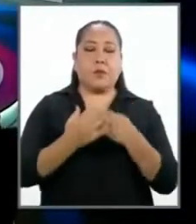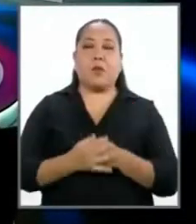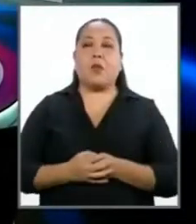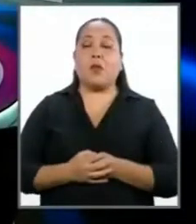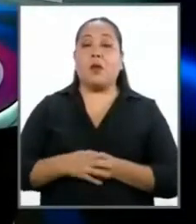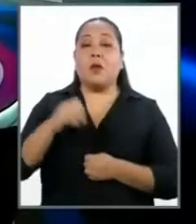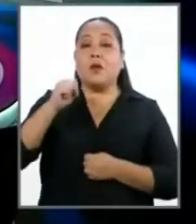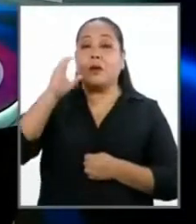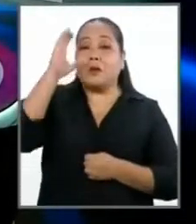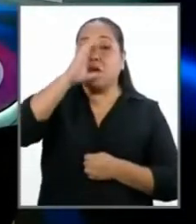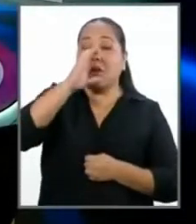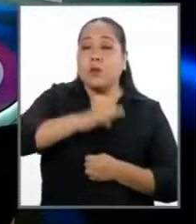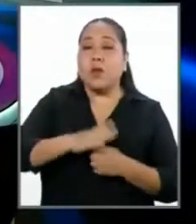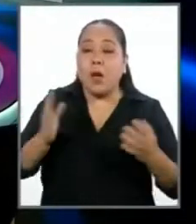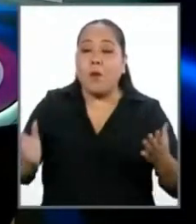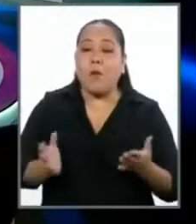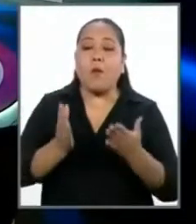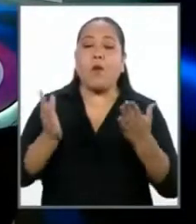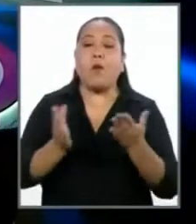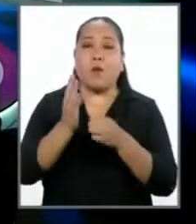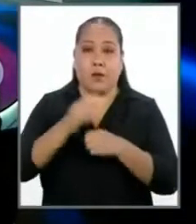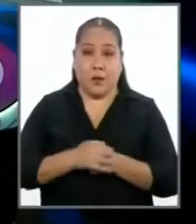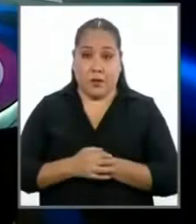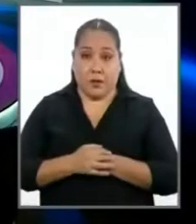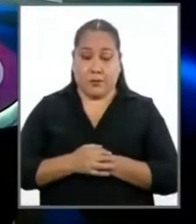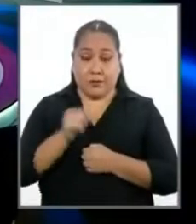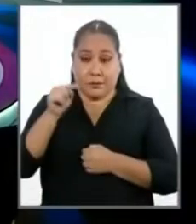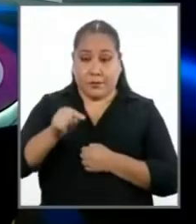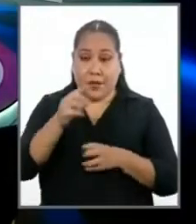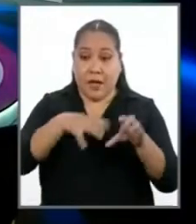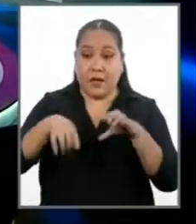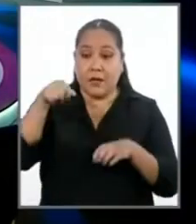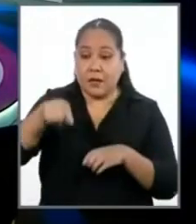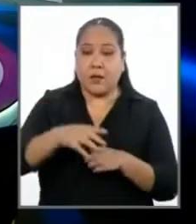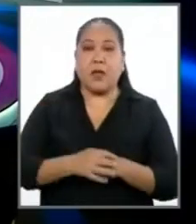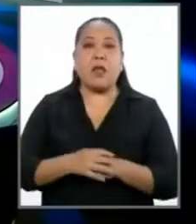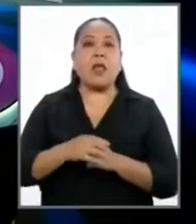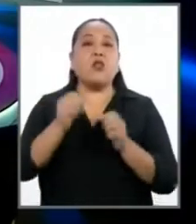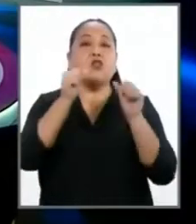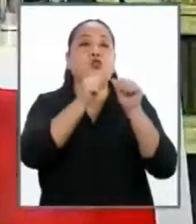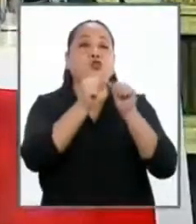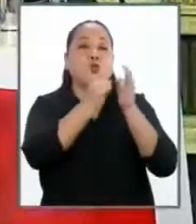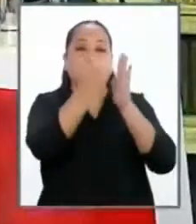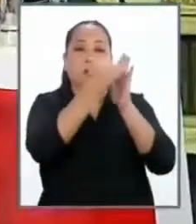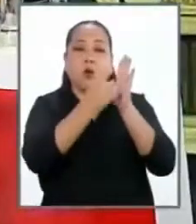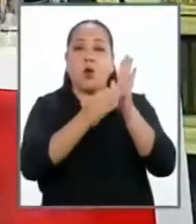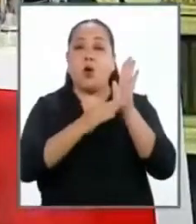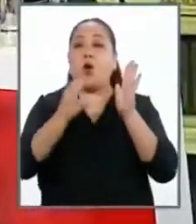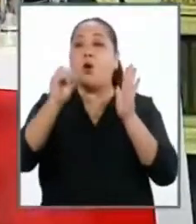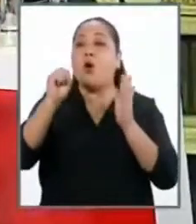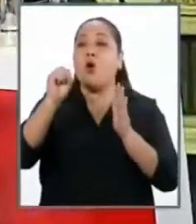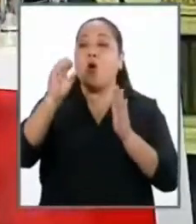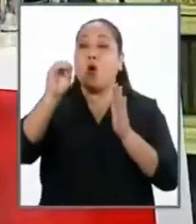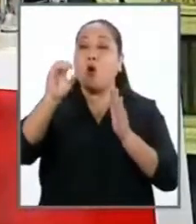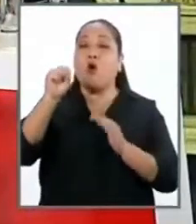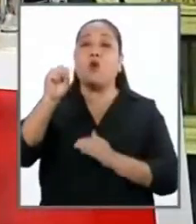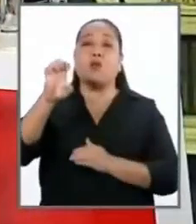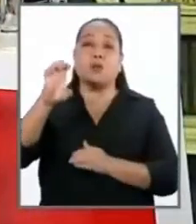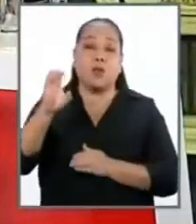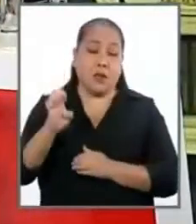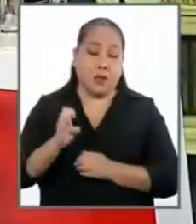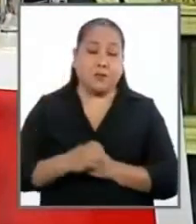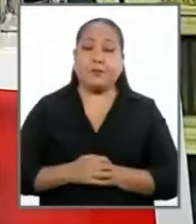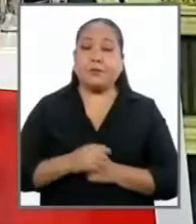busca, evidentemente, es promover el cumplimiento de la misma. Según las cifras de OSCE, la OCE, en el 2019,